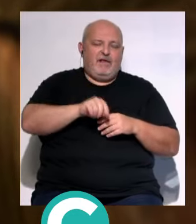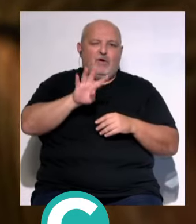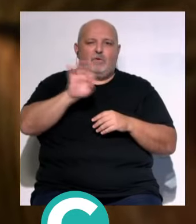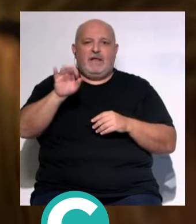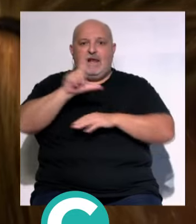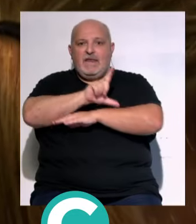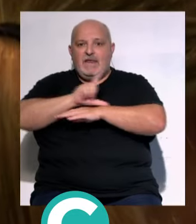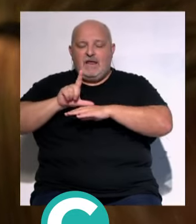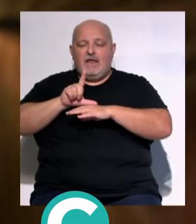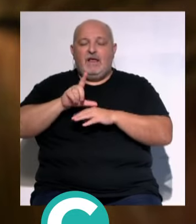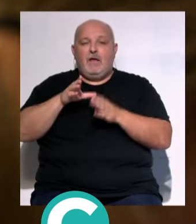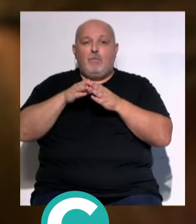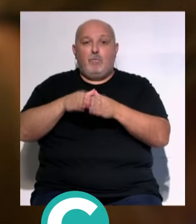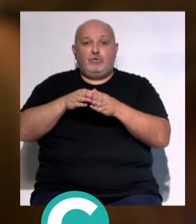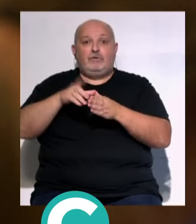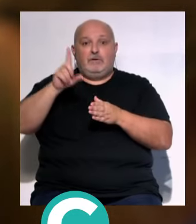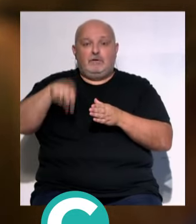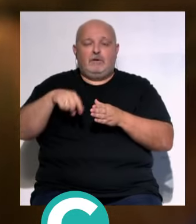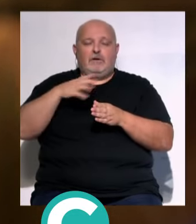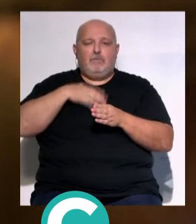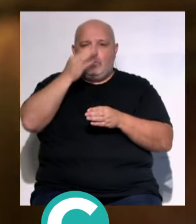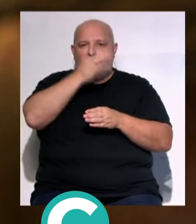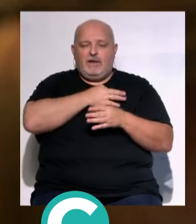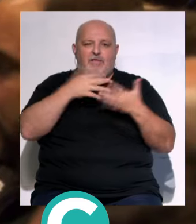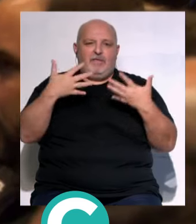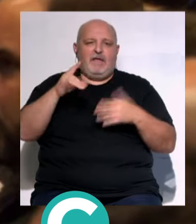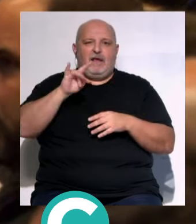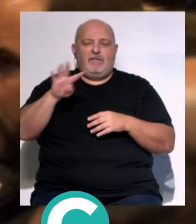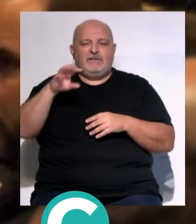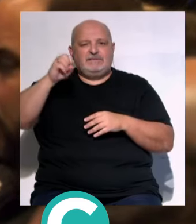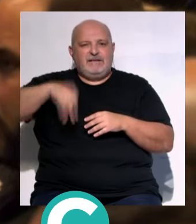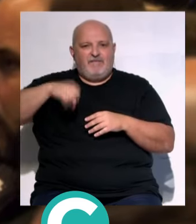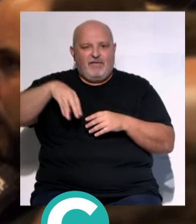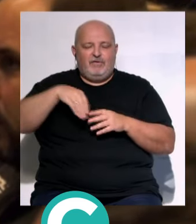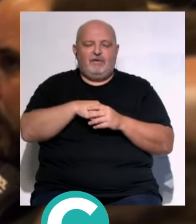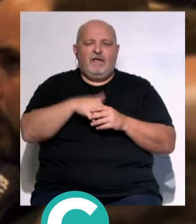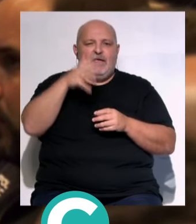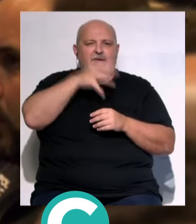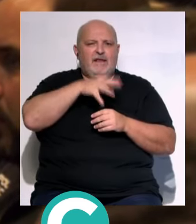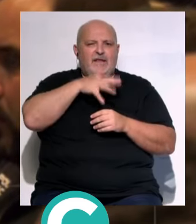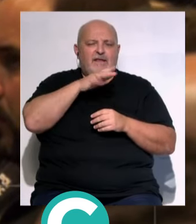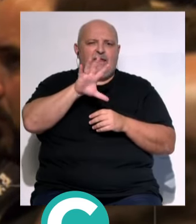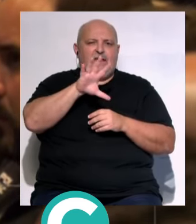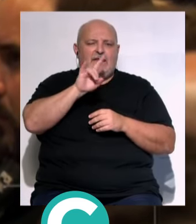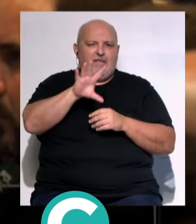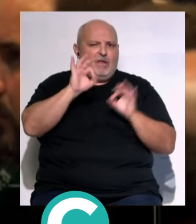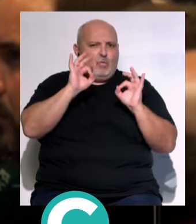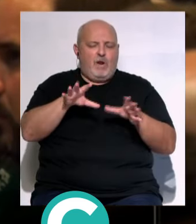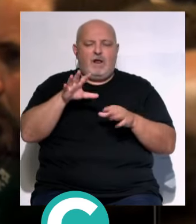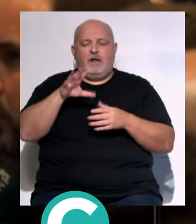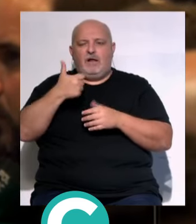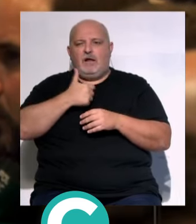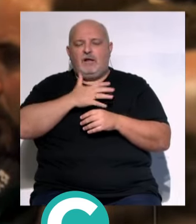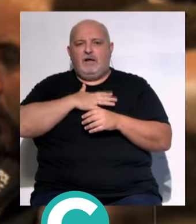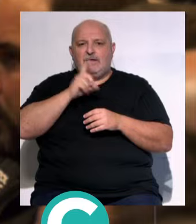...40 a la línea... ...a la del puerto de Santa María... ...y puerto Real 10... ...14 a San Fernando... ...a Jerez de la Frontera 15... mismo número a la